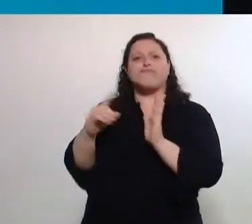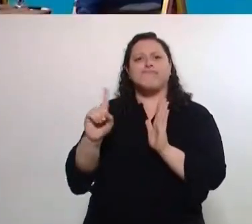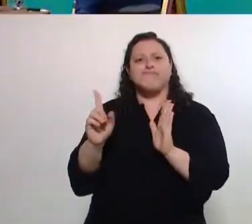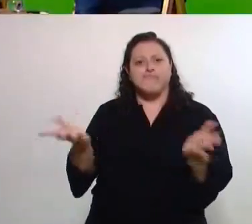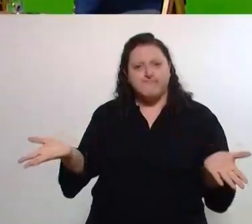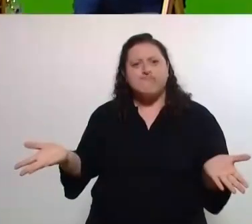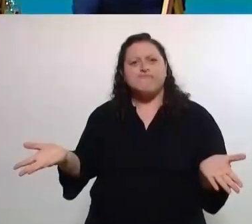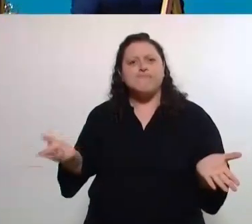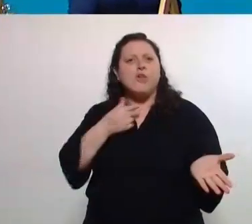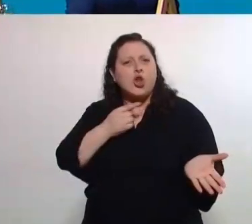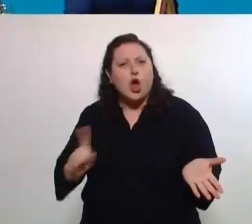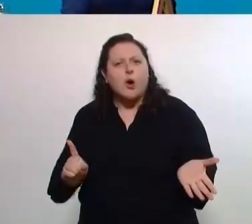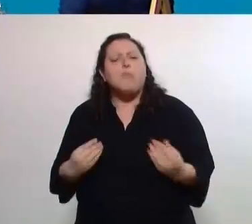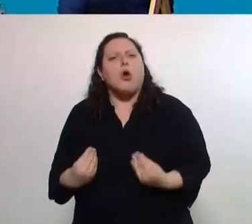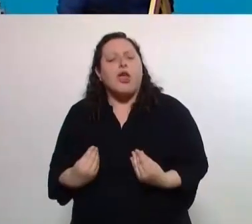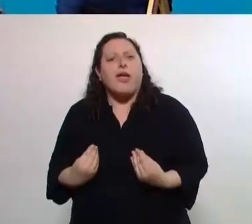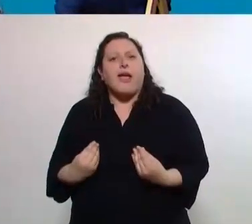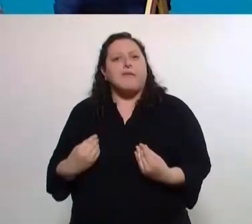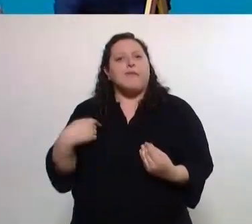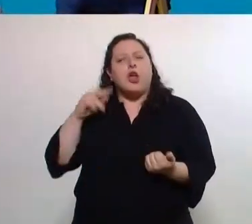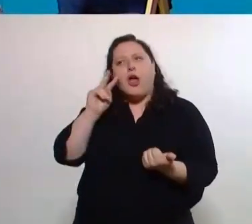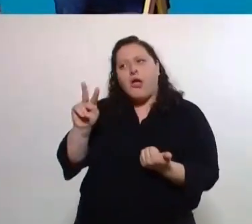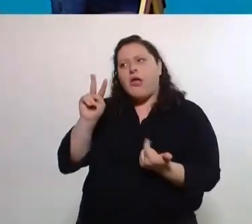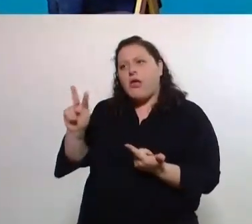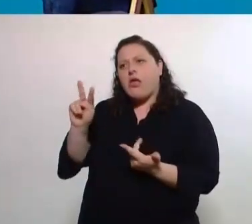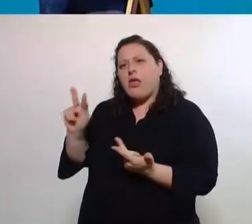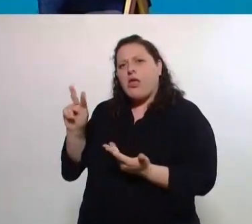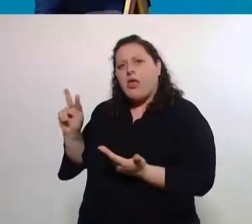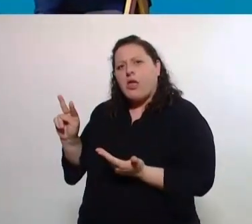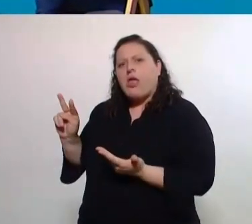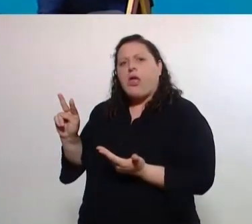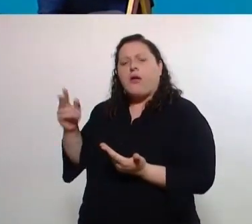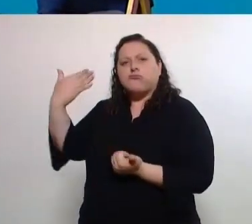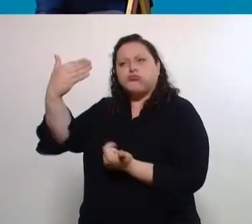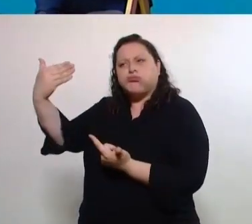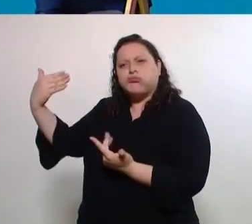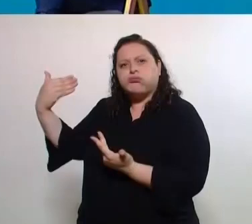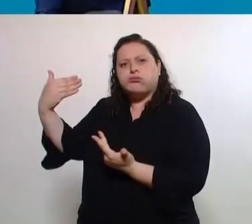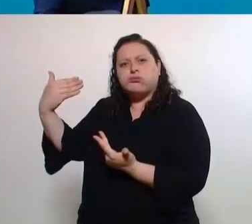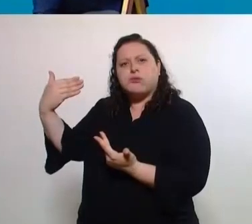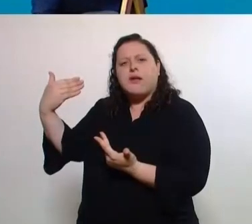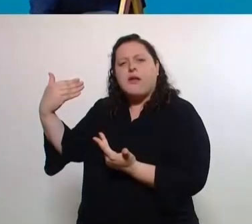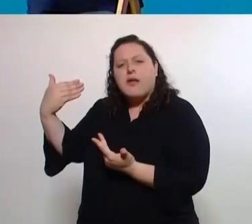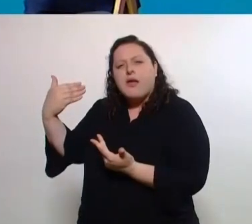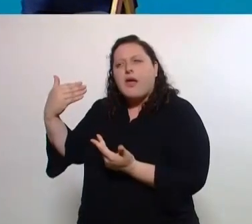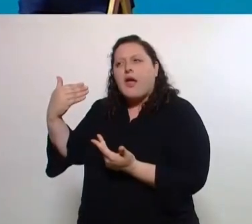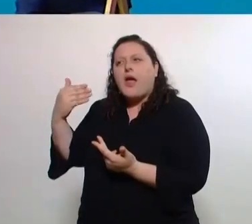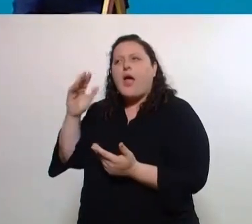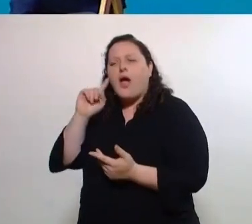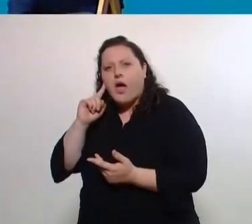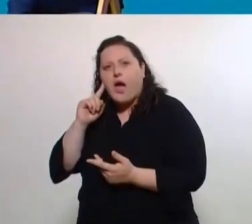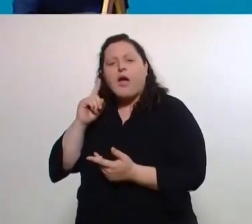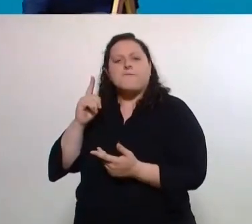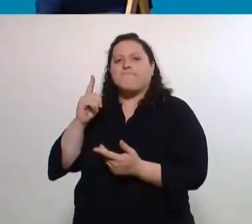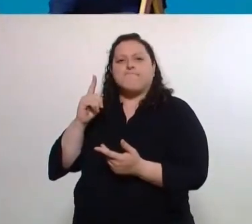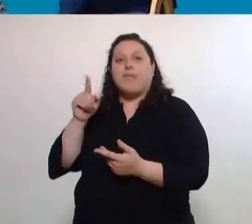porque cuando los escuchamos hilando fino, para ellos las personas con discapacidad